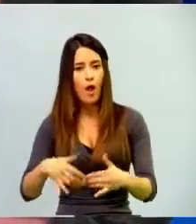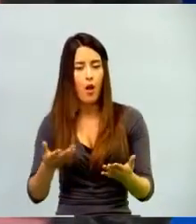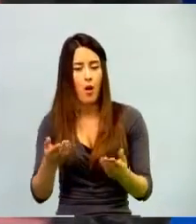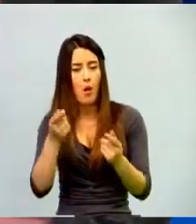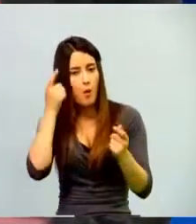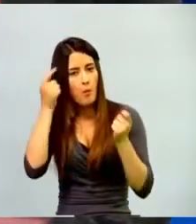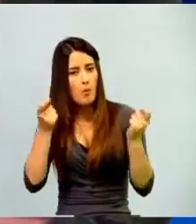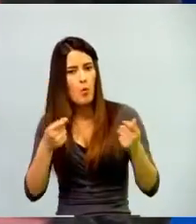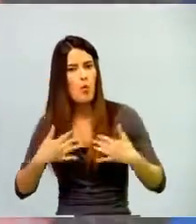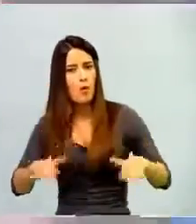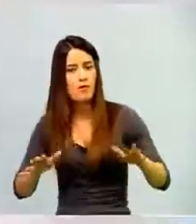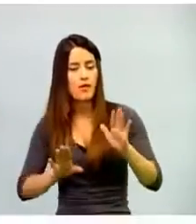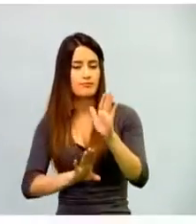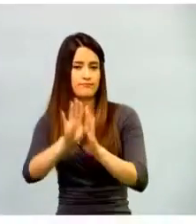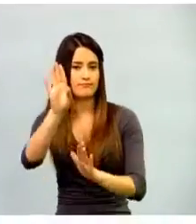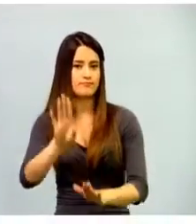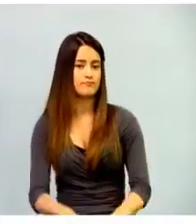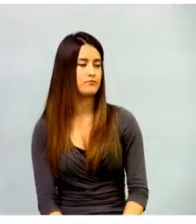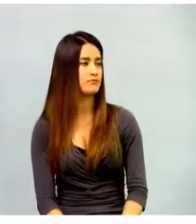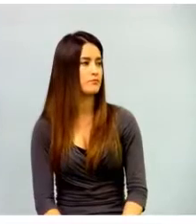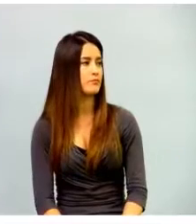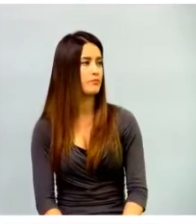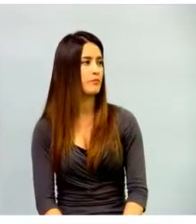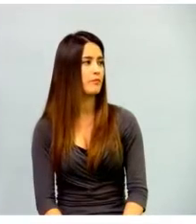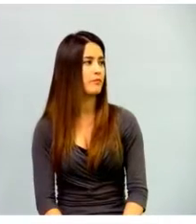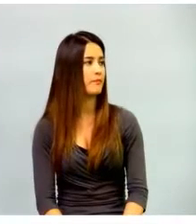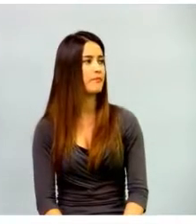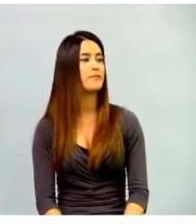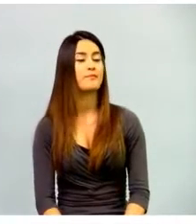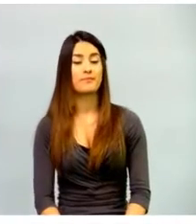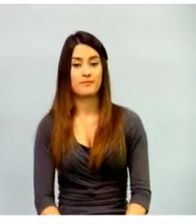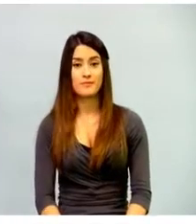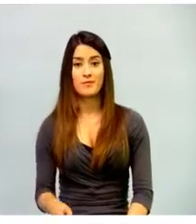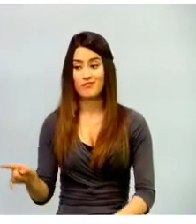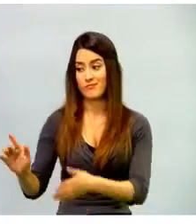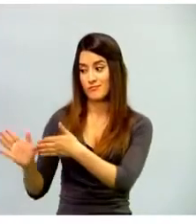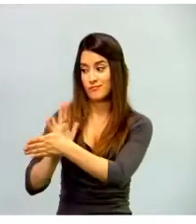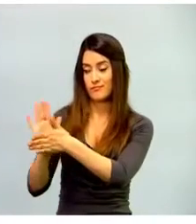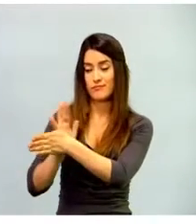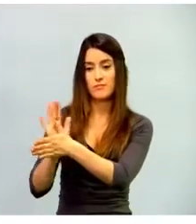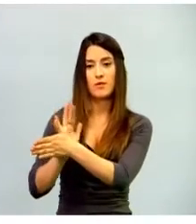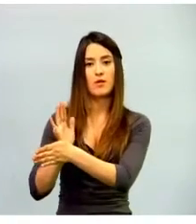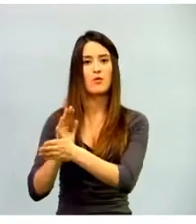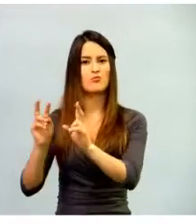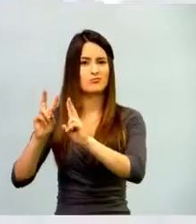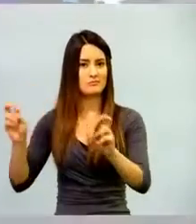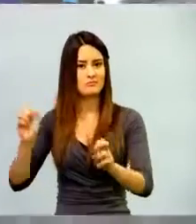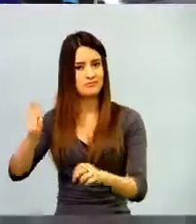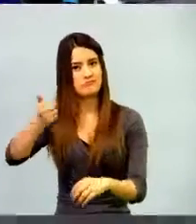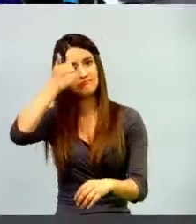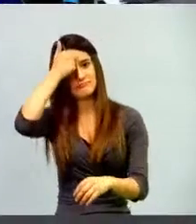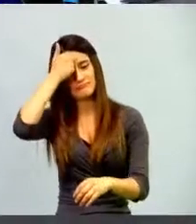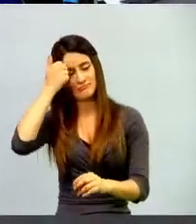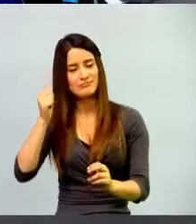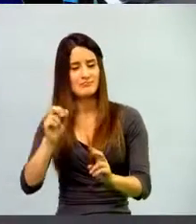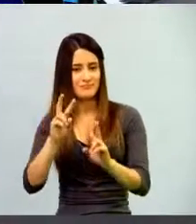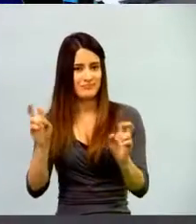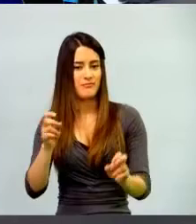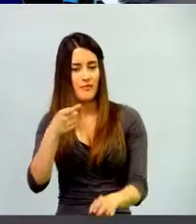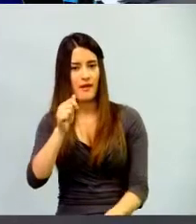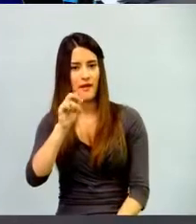Yo considero que ustedes nos acaban de tocar a uno de los aspectos más fundamentales y poderosos de la gamificación.